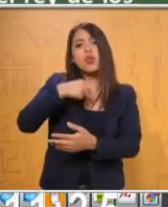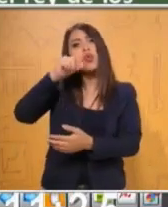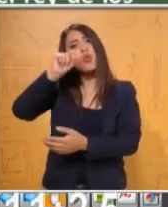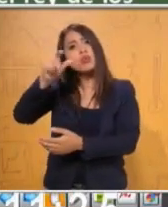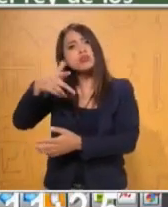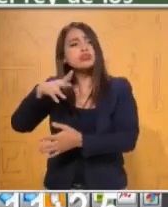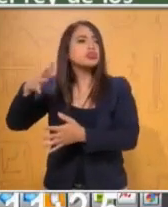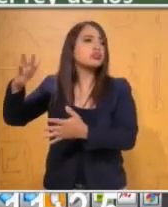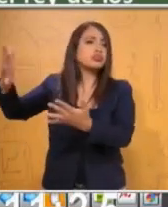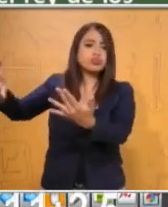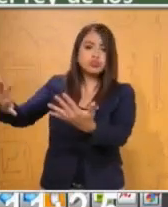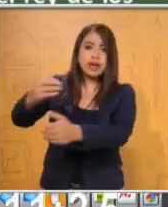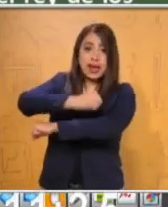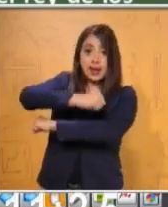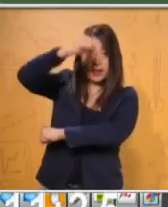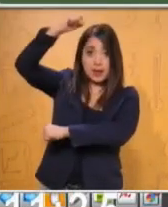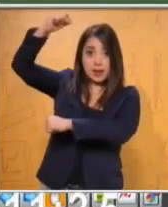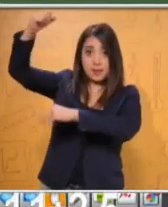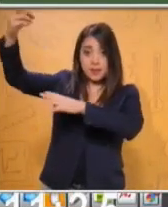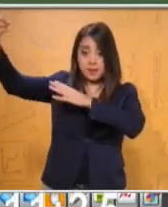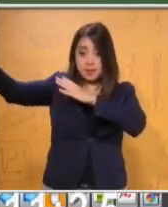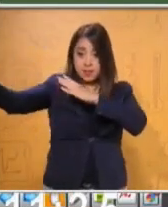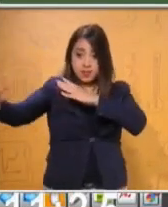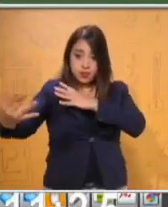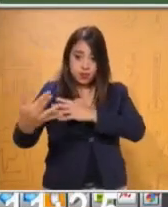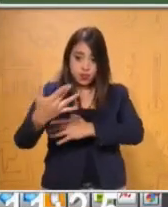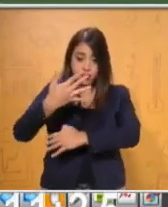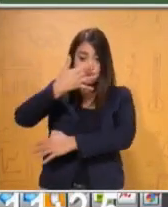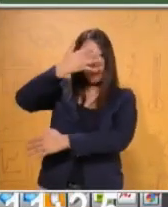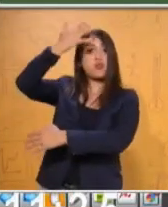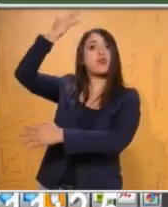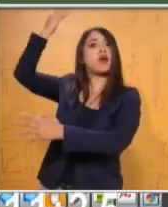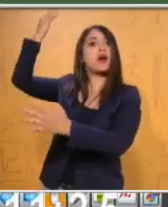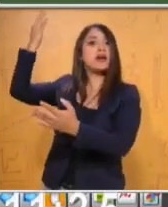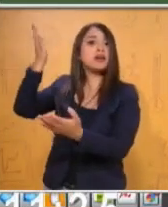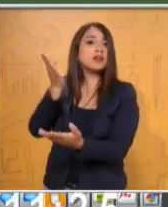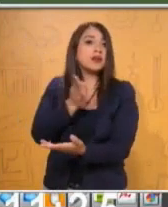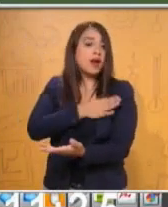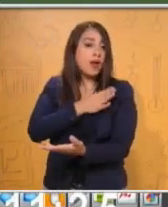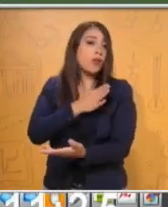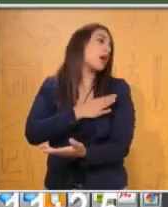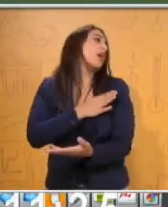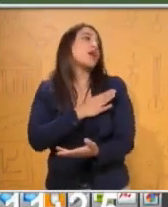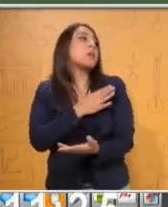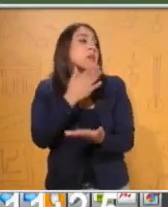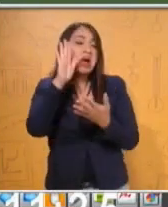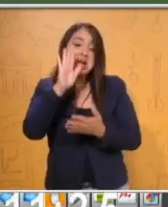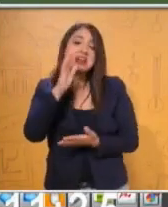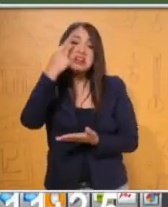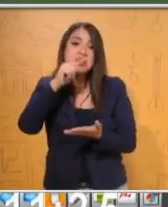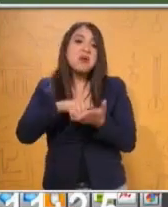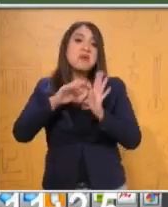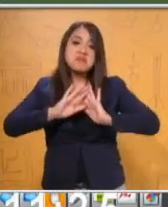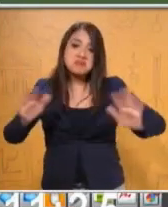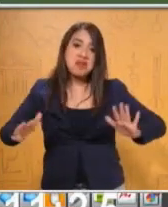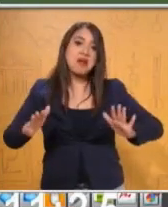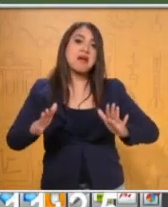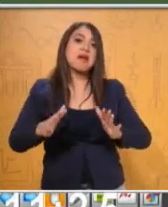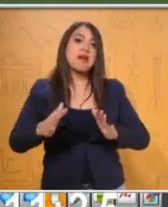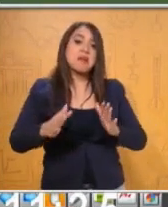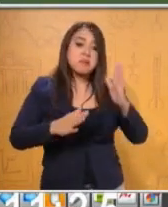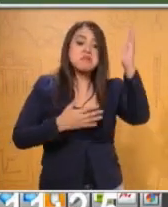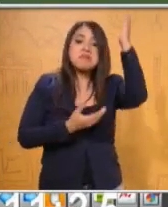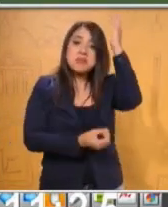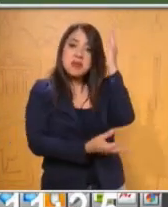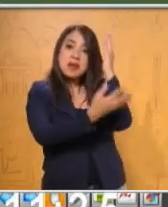persianas abiertas. ¡Qué bueno! Parece que al fin llegó la primavera, dijo el gigante y saltó de la cama para